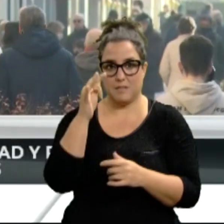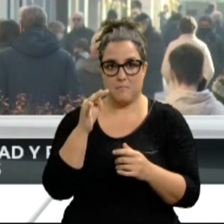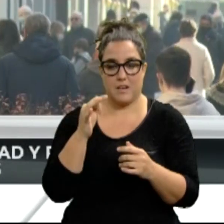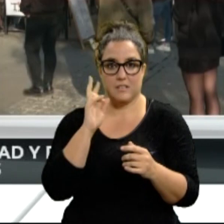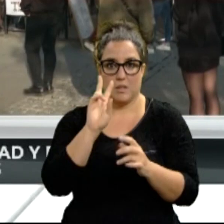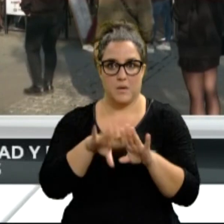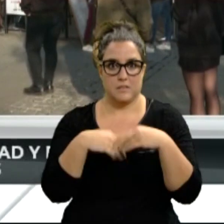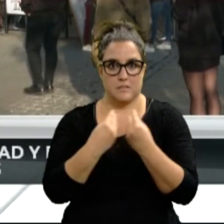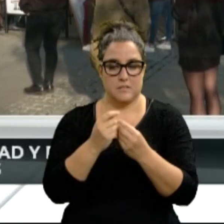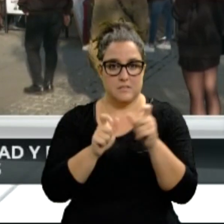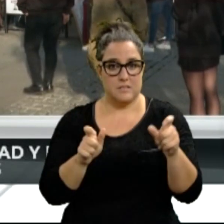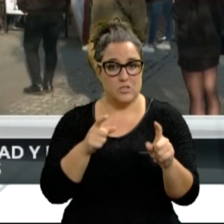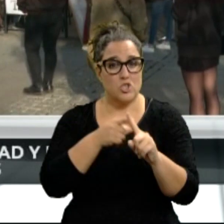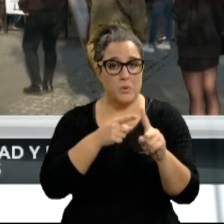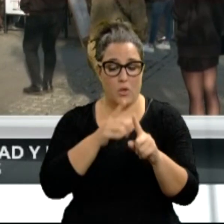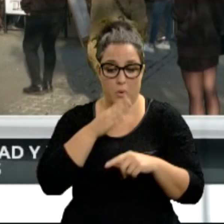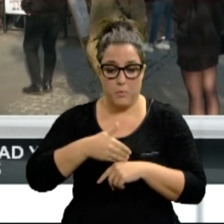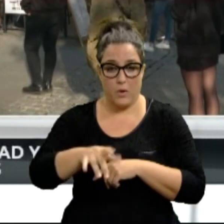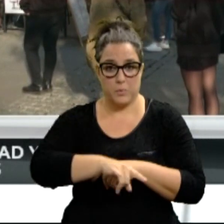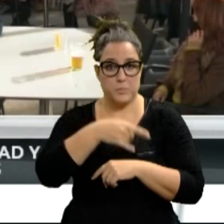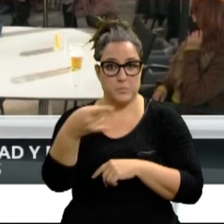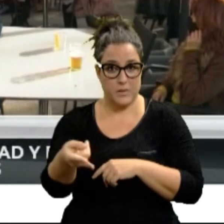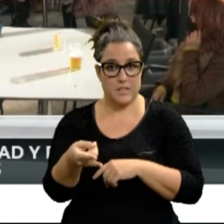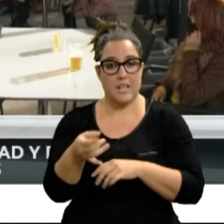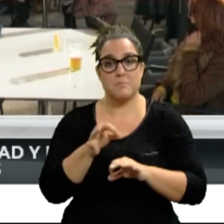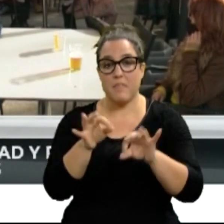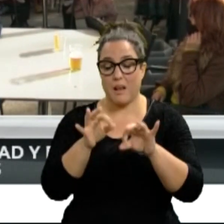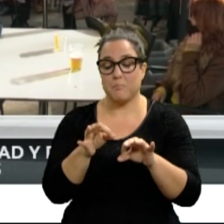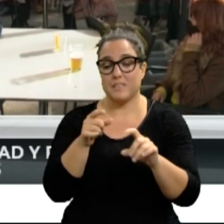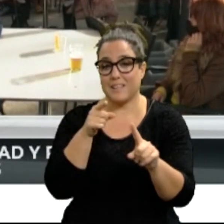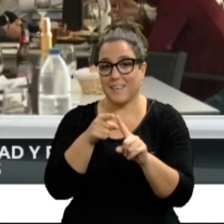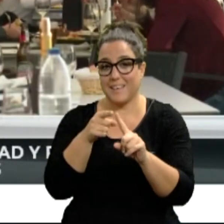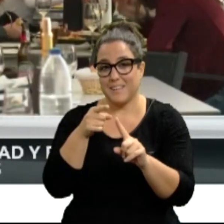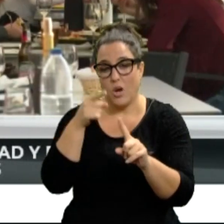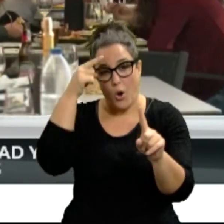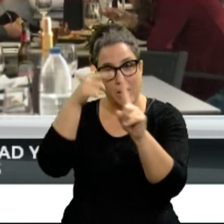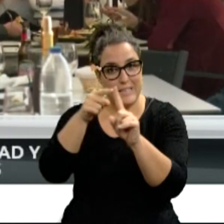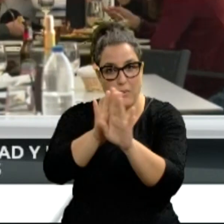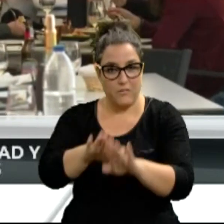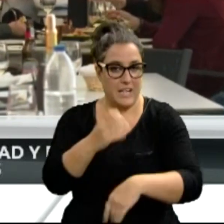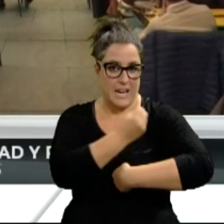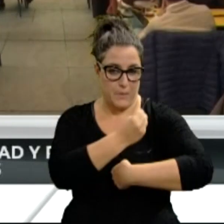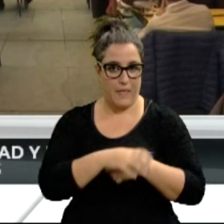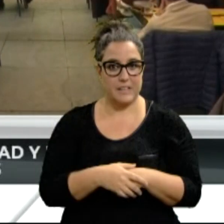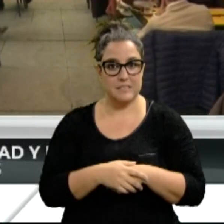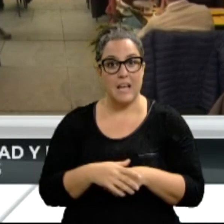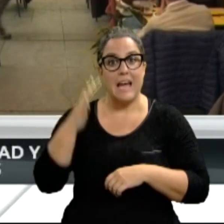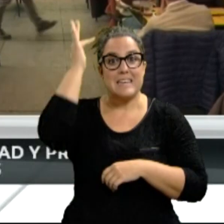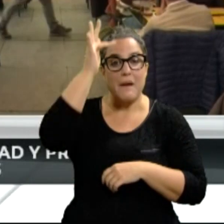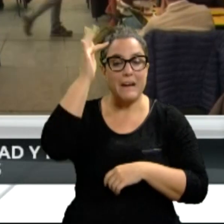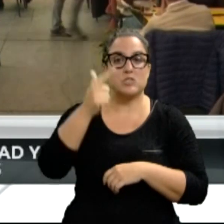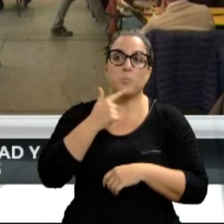todo de cara a este próximo cuente de la Constitución y pensando especialmente en las Navidades. Eso sí, Navarra Suma le pide al Ejecutivo Foral que haga todo lo posible